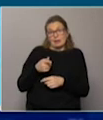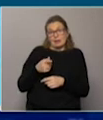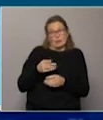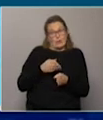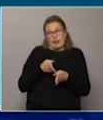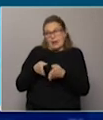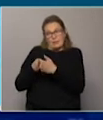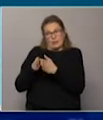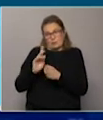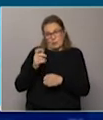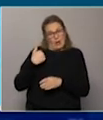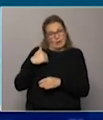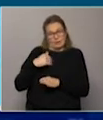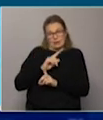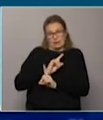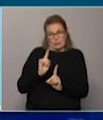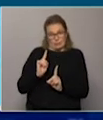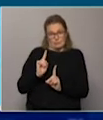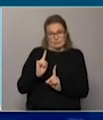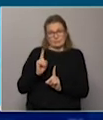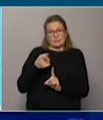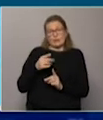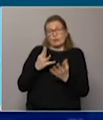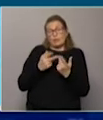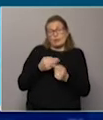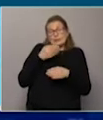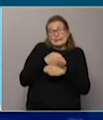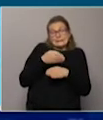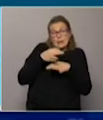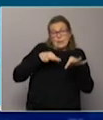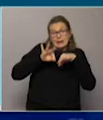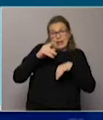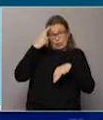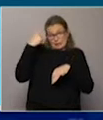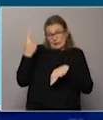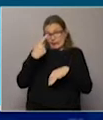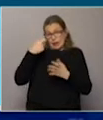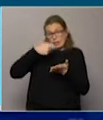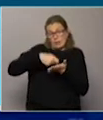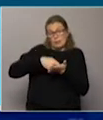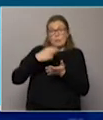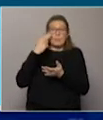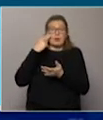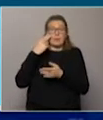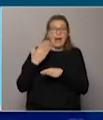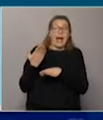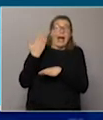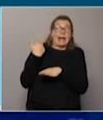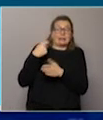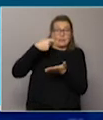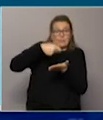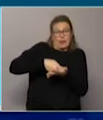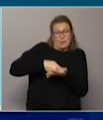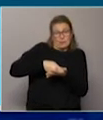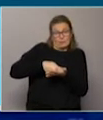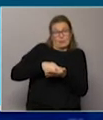el camino que está siguiendo Argentina en este momento. Como no tiene acceso a los mercados internacionales de deuda por el problema que tenía justamente por el pago con los